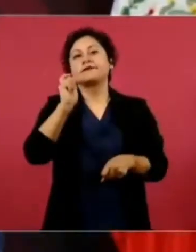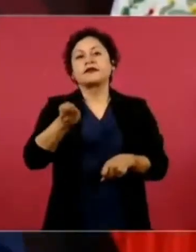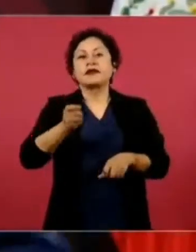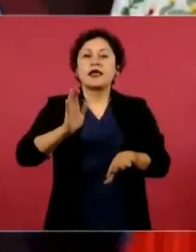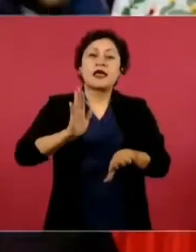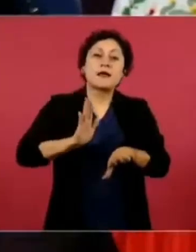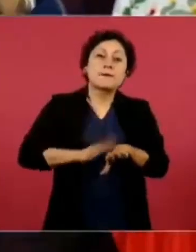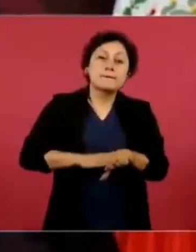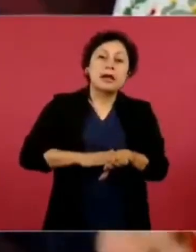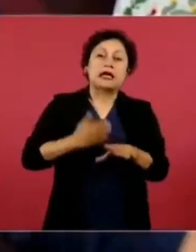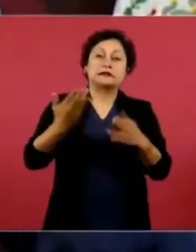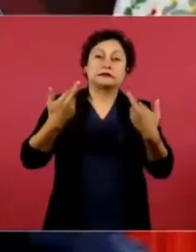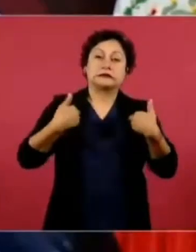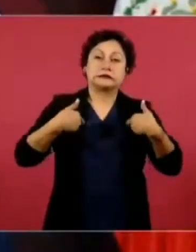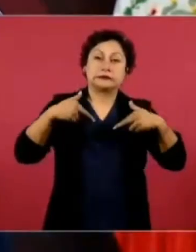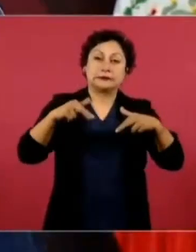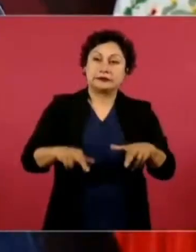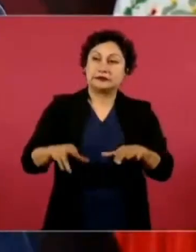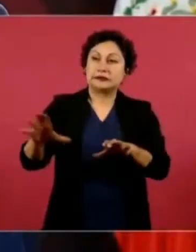se ven mal,